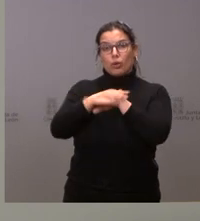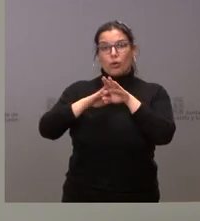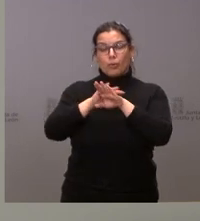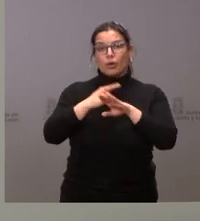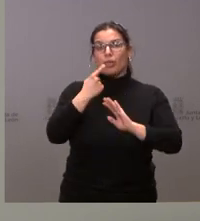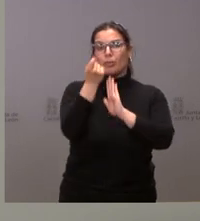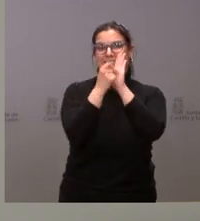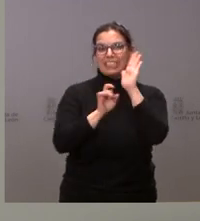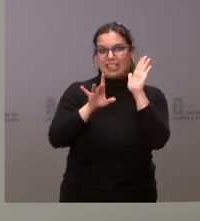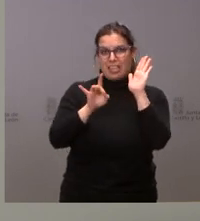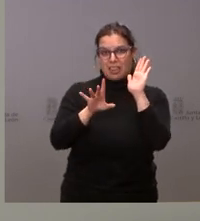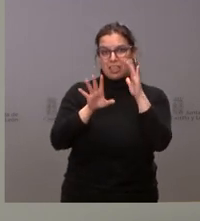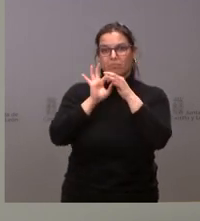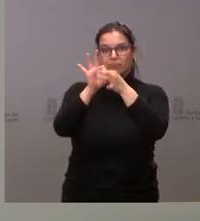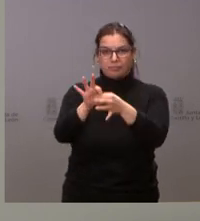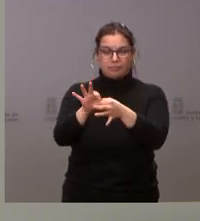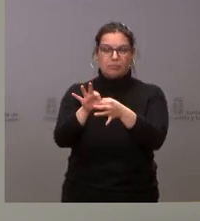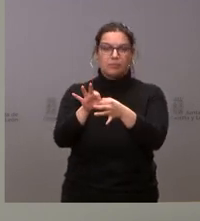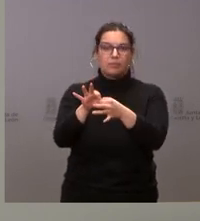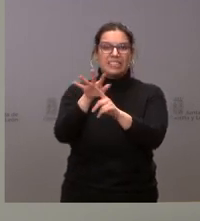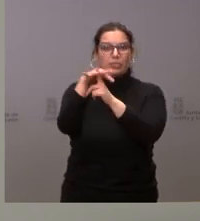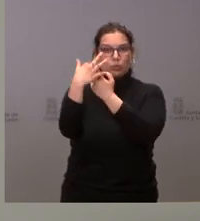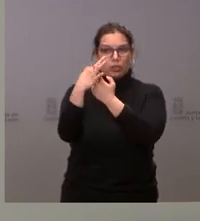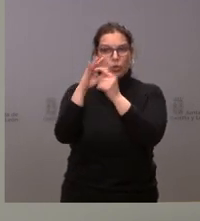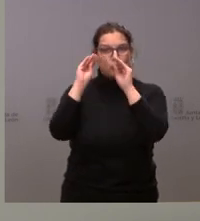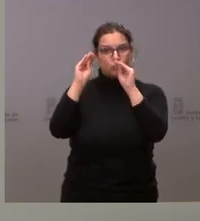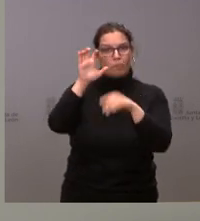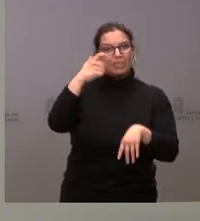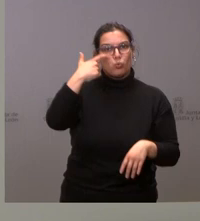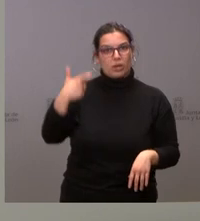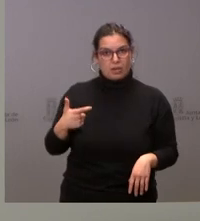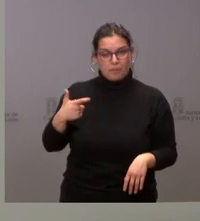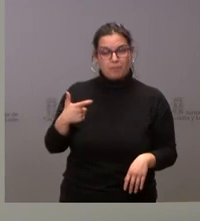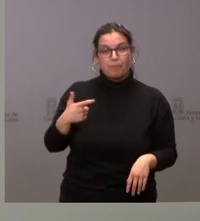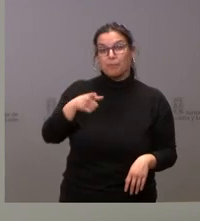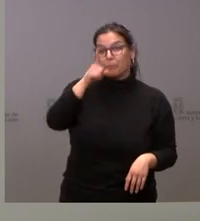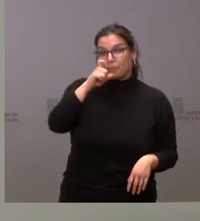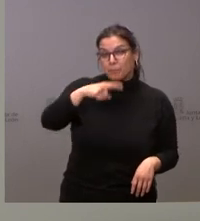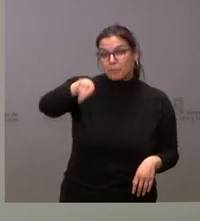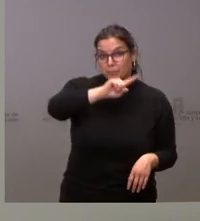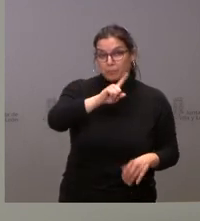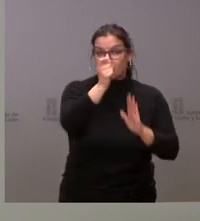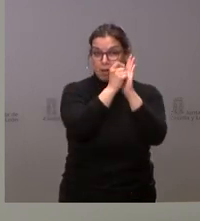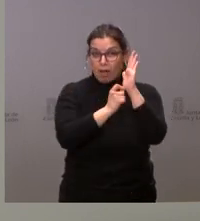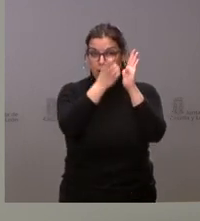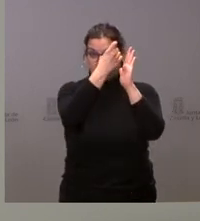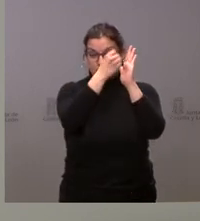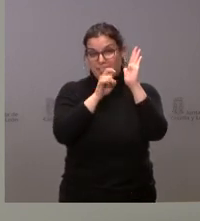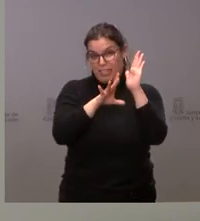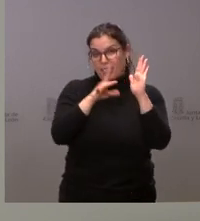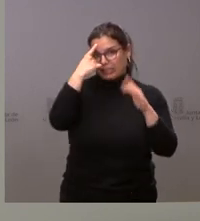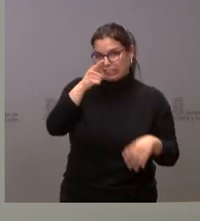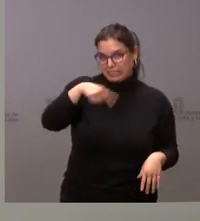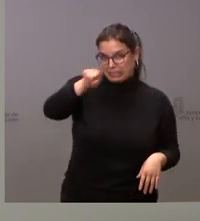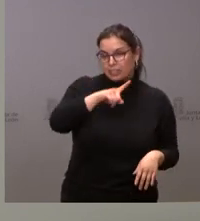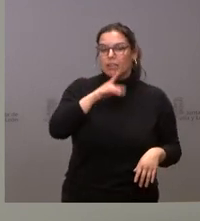medidas en relación con la cuestión de Ucrania. Recuerdan ustedes cuáles eran. Seguimos trabajando en